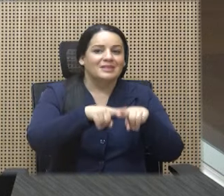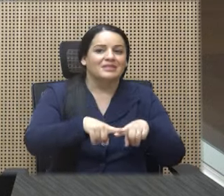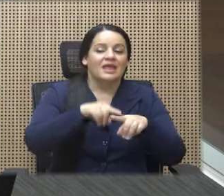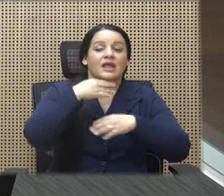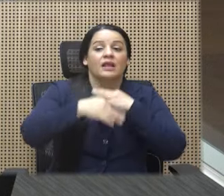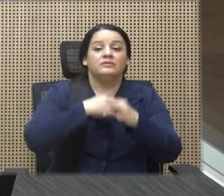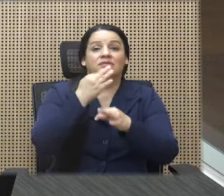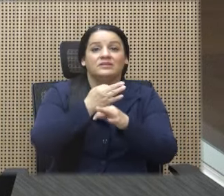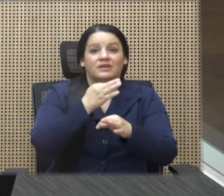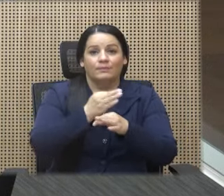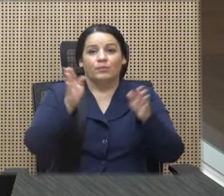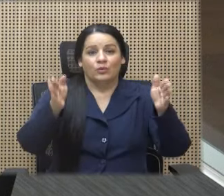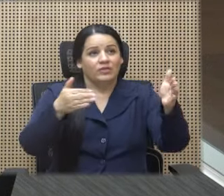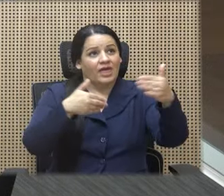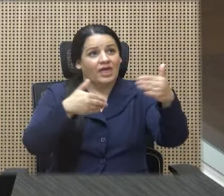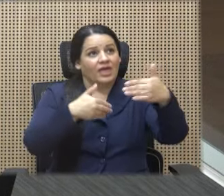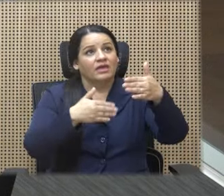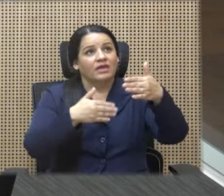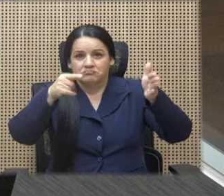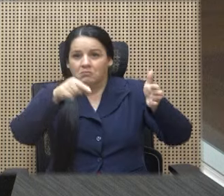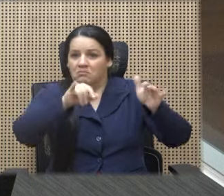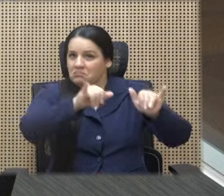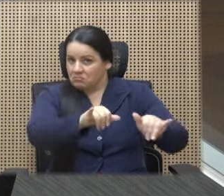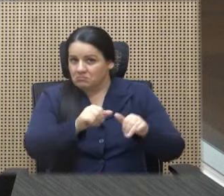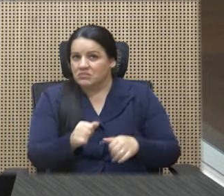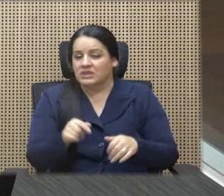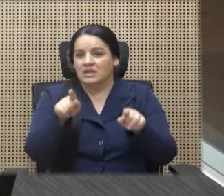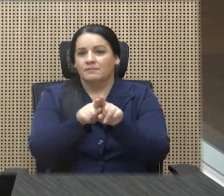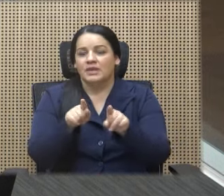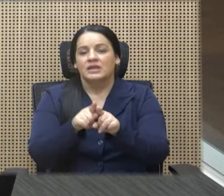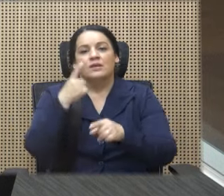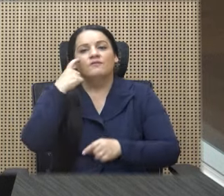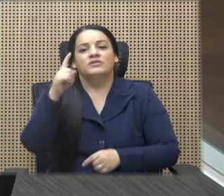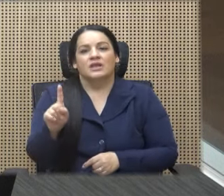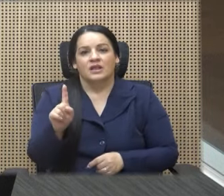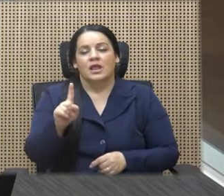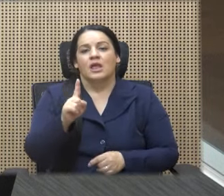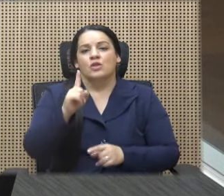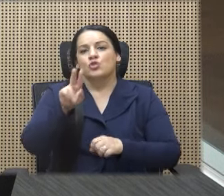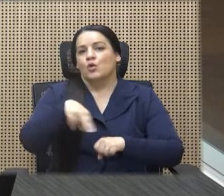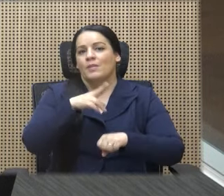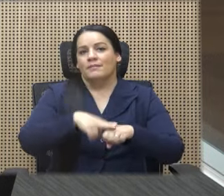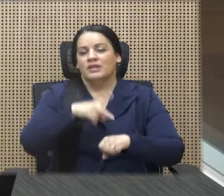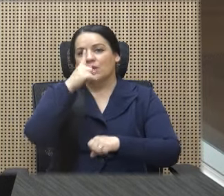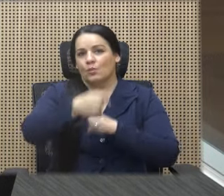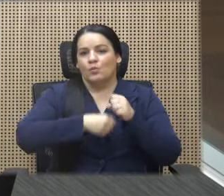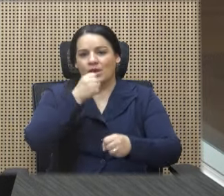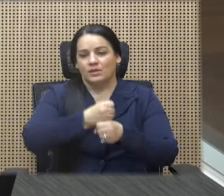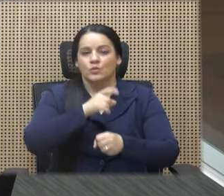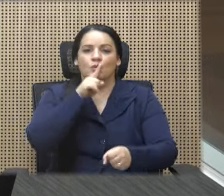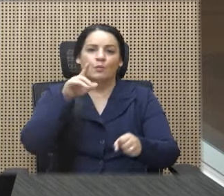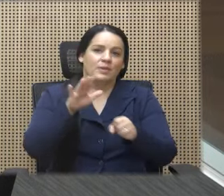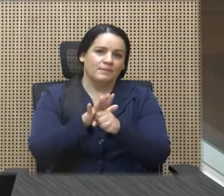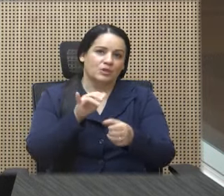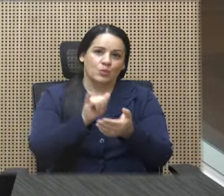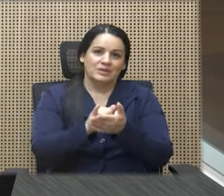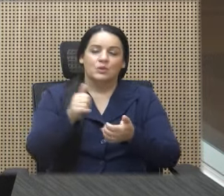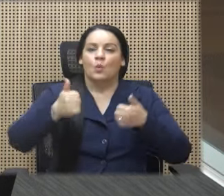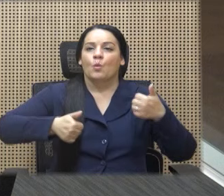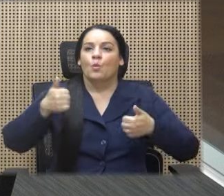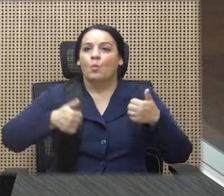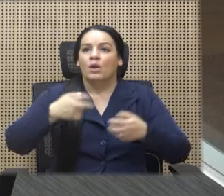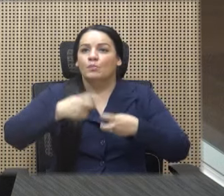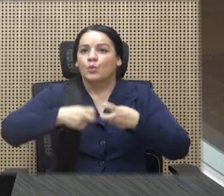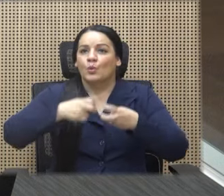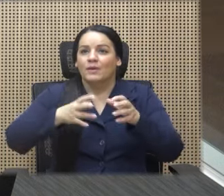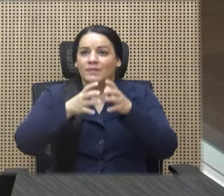se genera una fiscalización normalmente anual de lo que es el cumplimiento de esto. ¿Cuál ha sido el problema y la